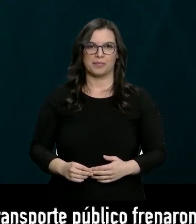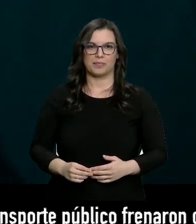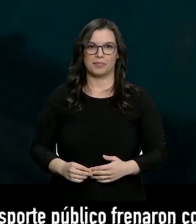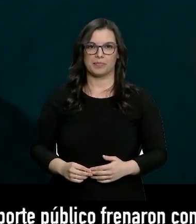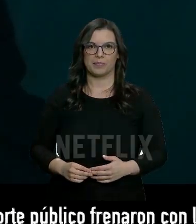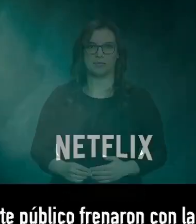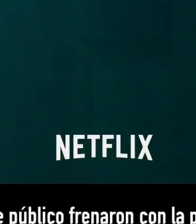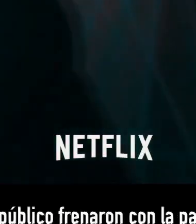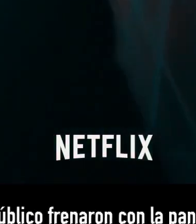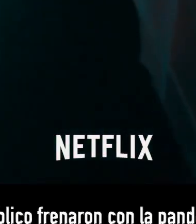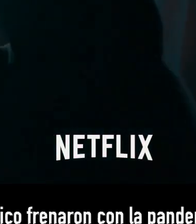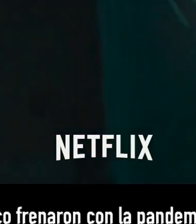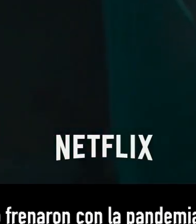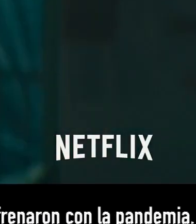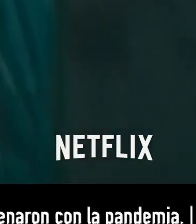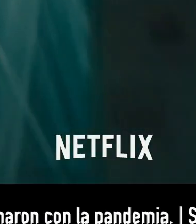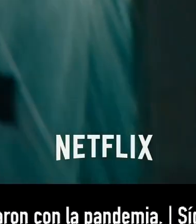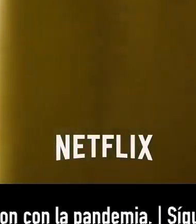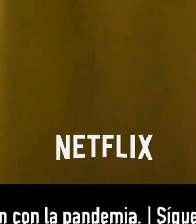Tengo que enseñarte muchas cosas.